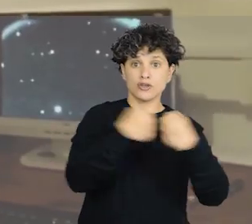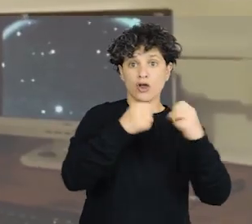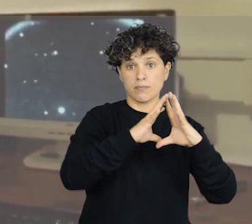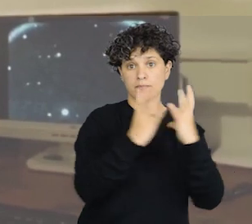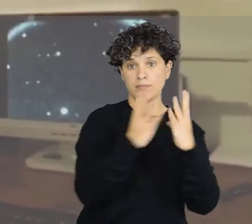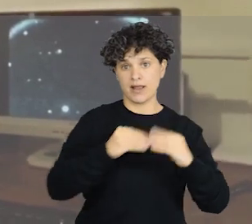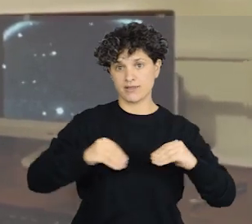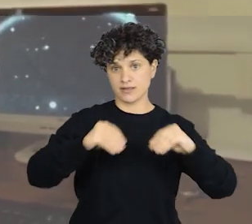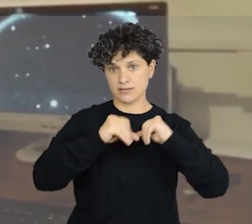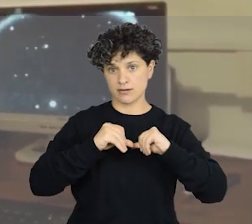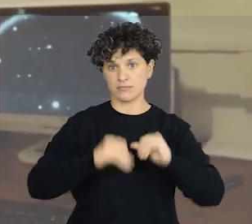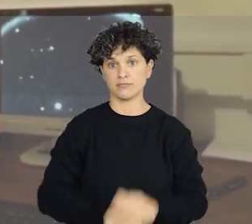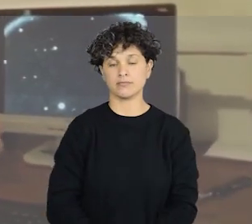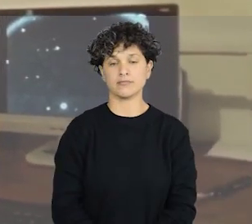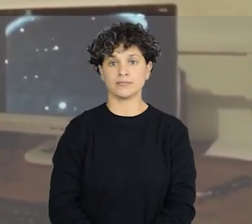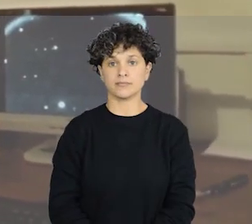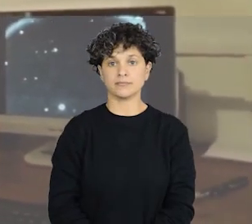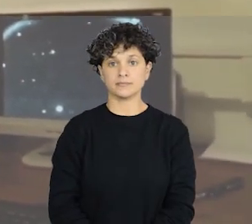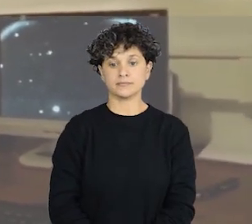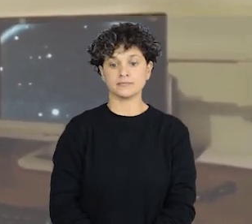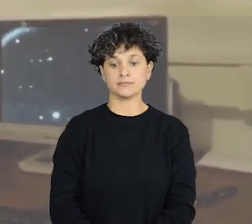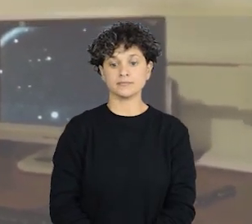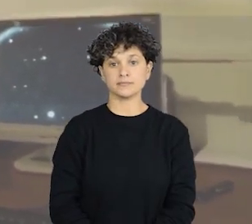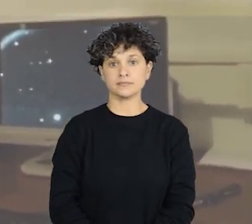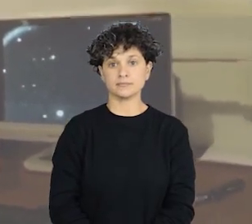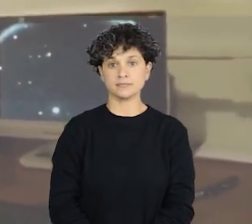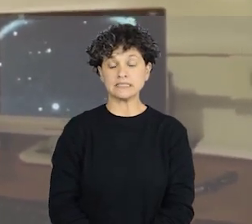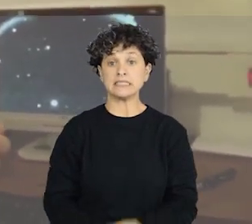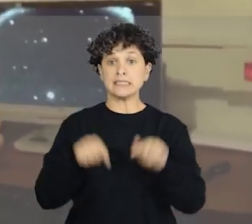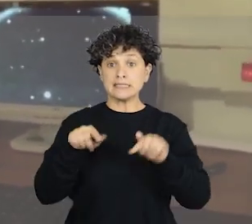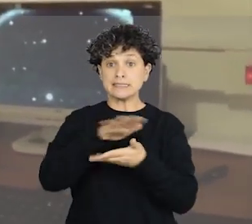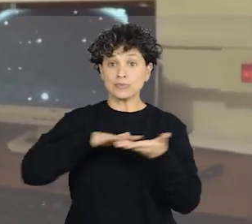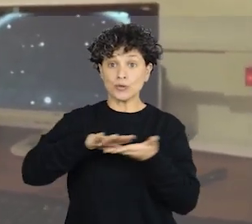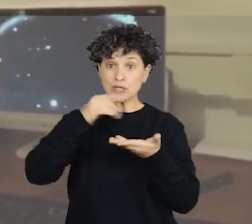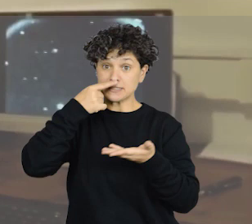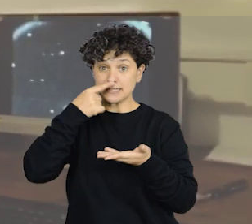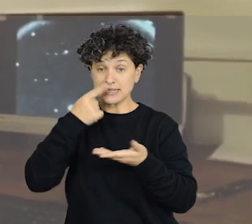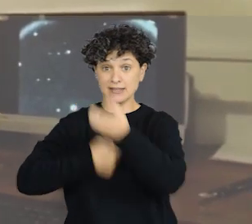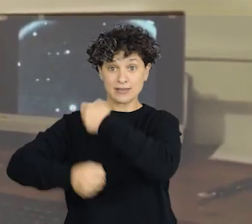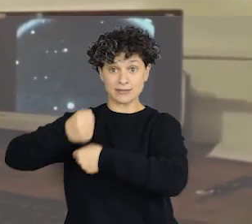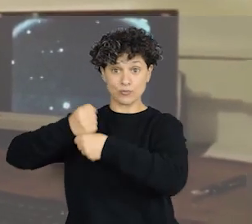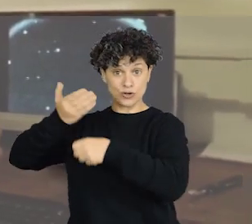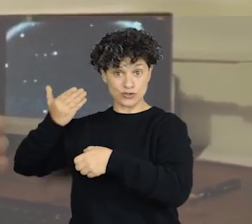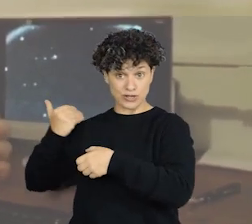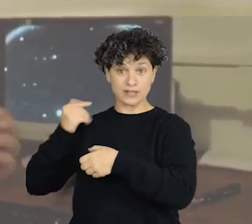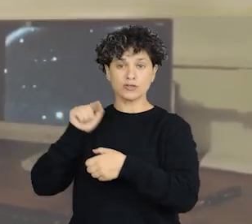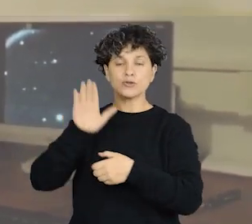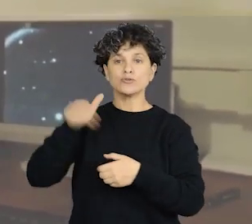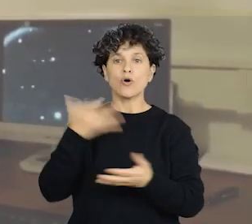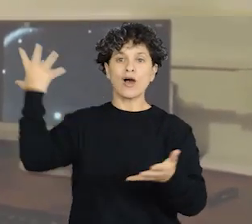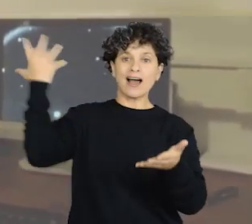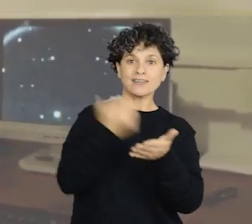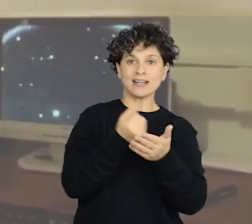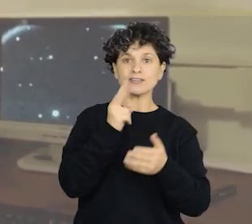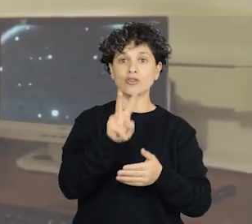Un caso interesante de hace unos años atrás fue el del asteroide 2008-TC3, que fue descubierto pocas